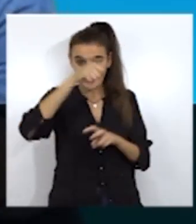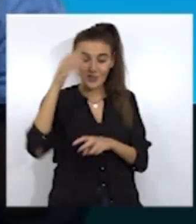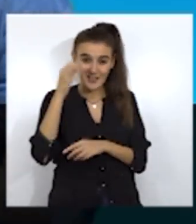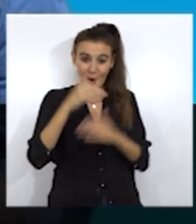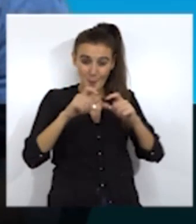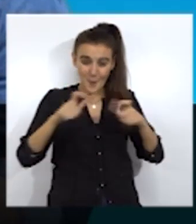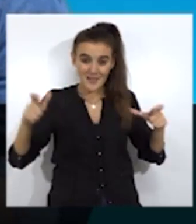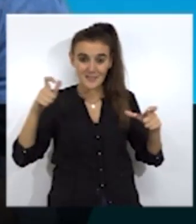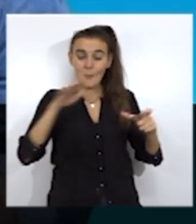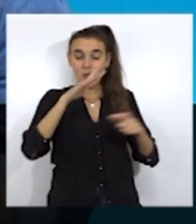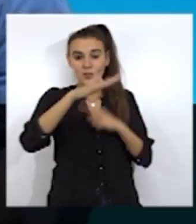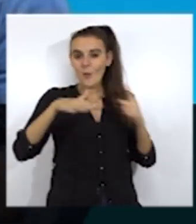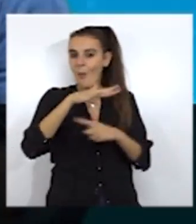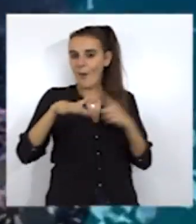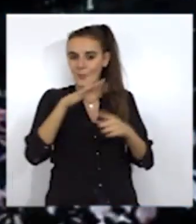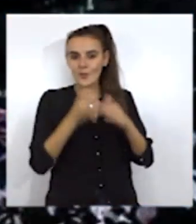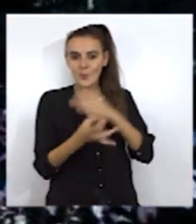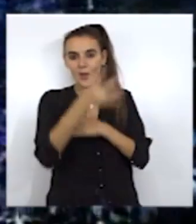ambiente en el que se recrea el juego.